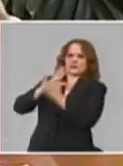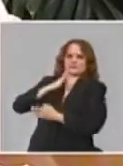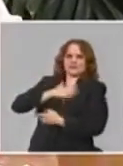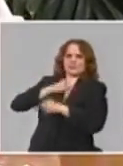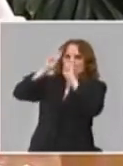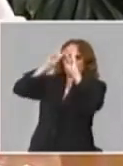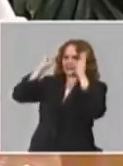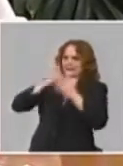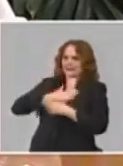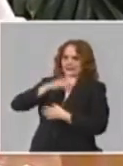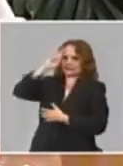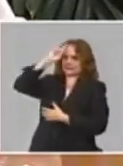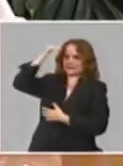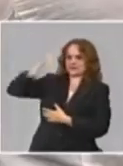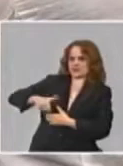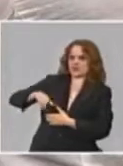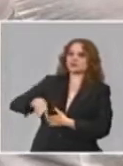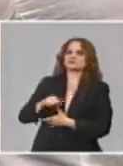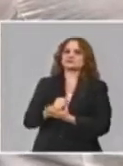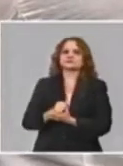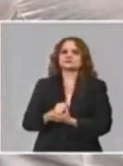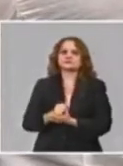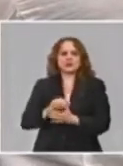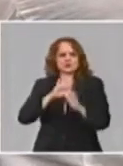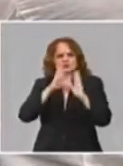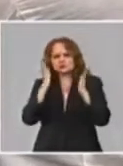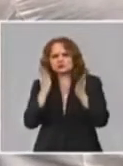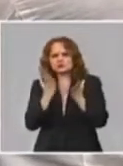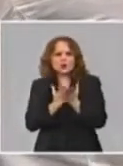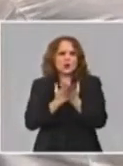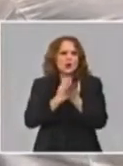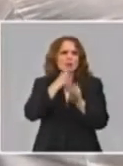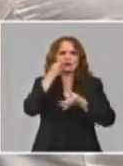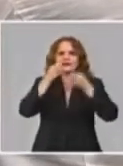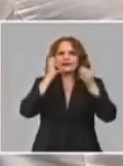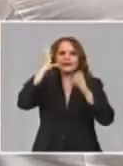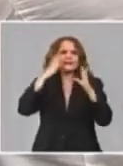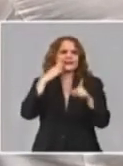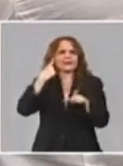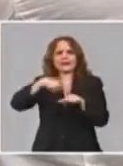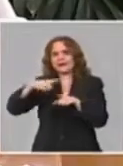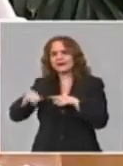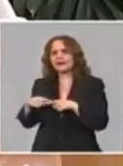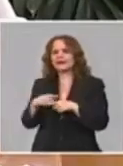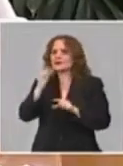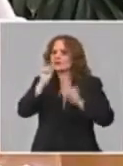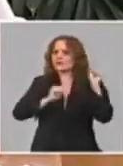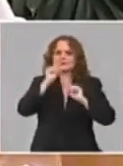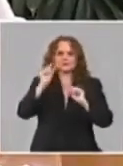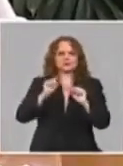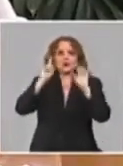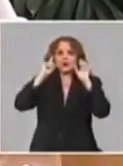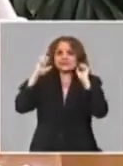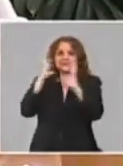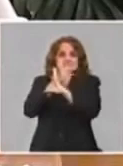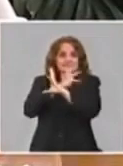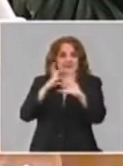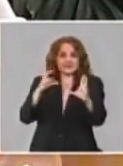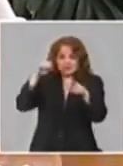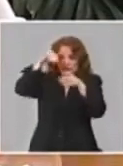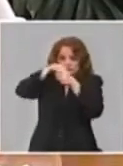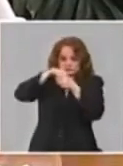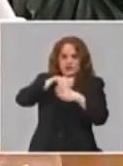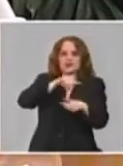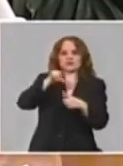pediatras, clínicos, intensivistas, los compañeros de Cuba Pharma, en fin. Esto es el pensamiento médico concentrado.